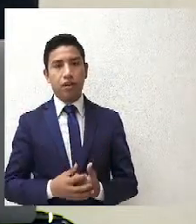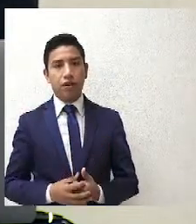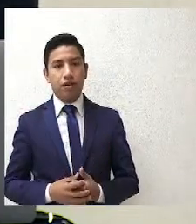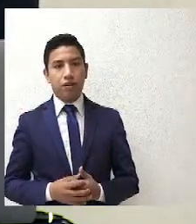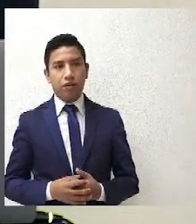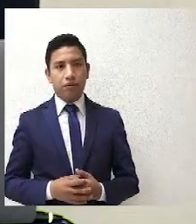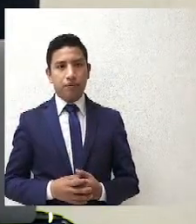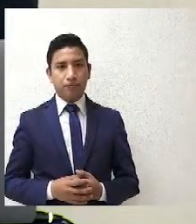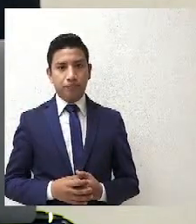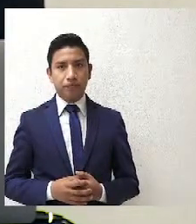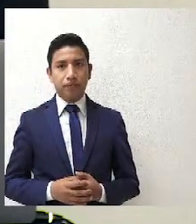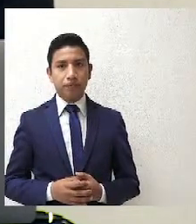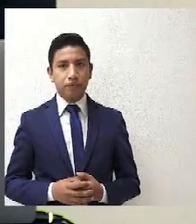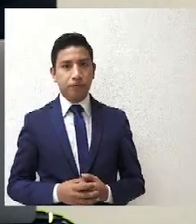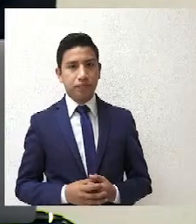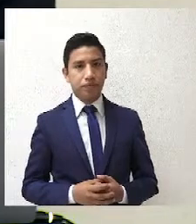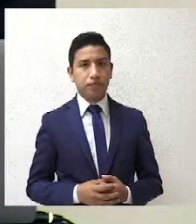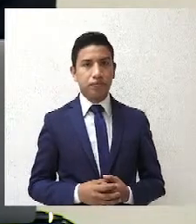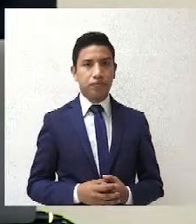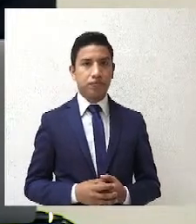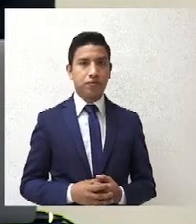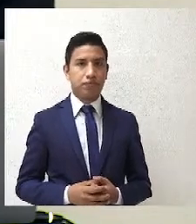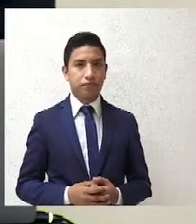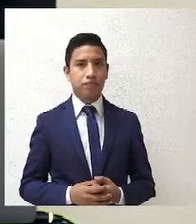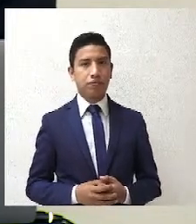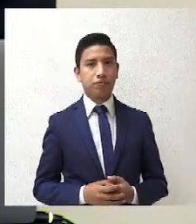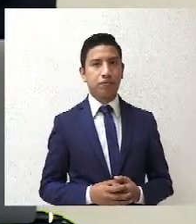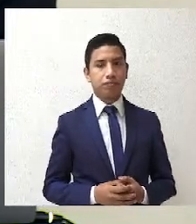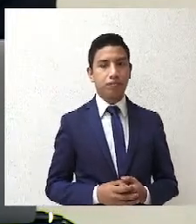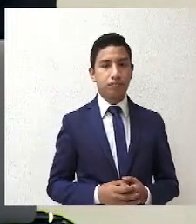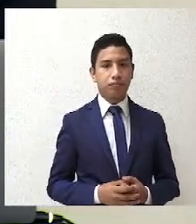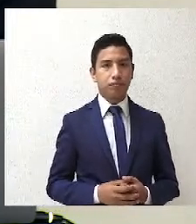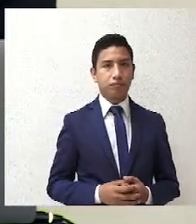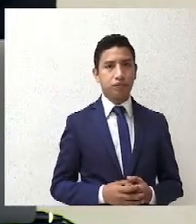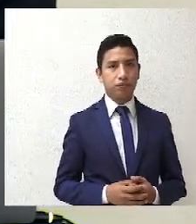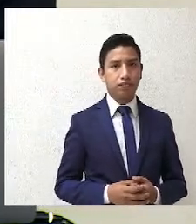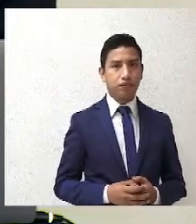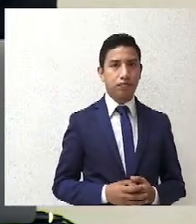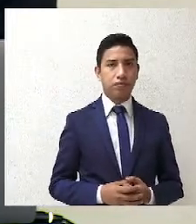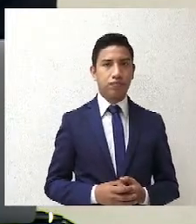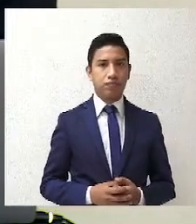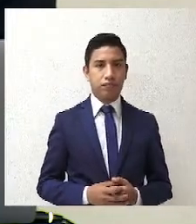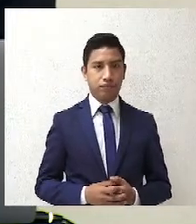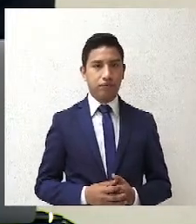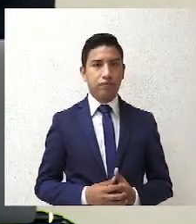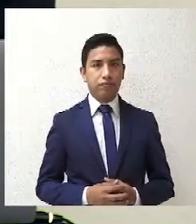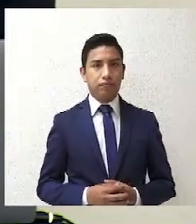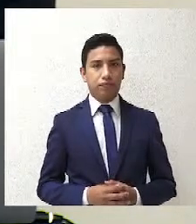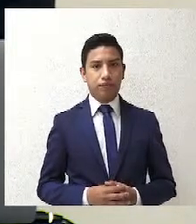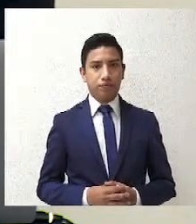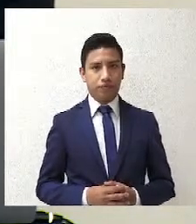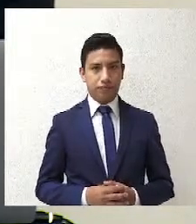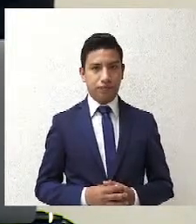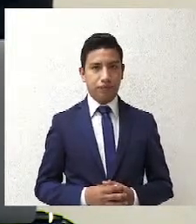precisamente porque las reglas, como ya se los mencionaba, estaban dadas. Entonces,